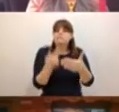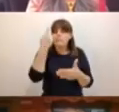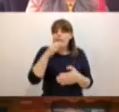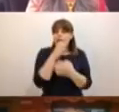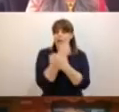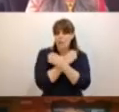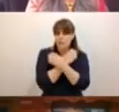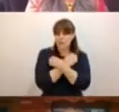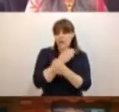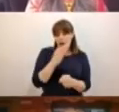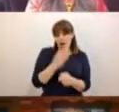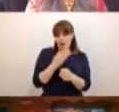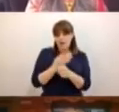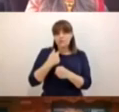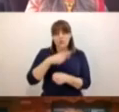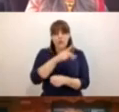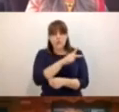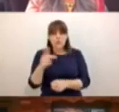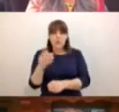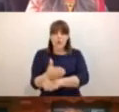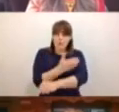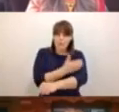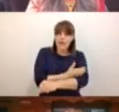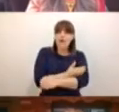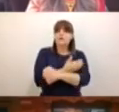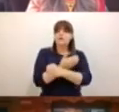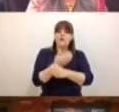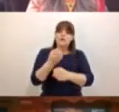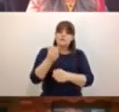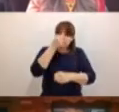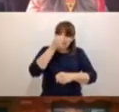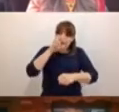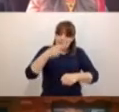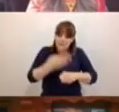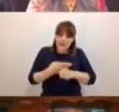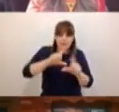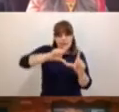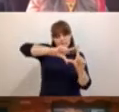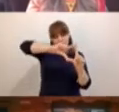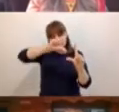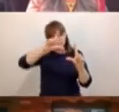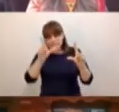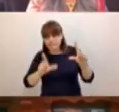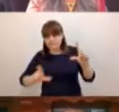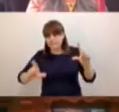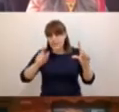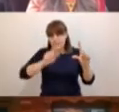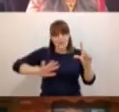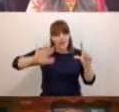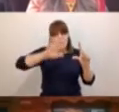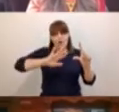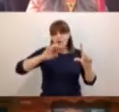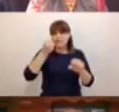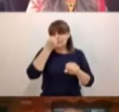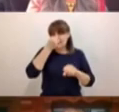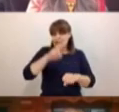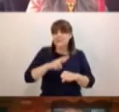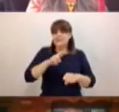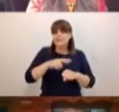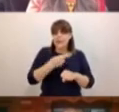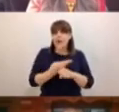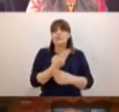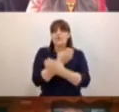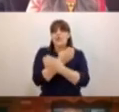agradecer a todos mis compañeros secretarios de Educación de todo el país, que con gran generosidad en estas reuniones de